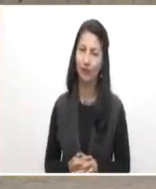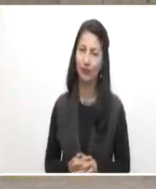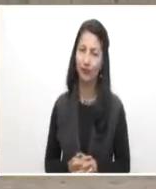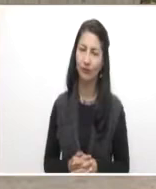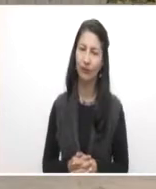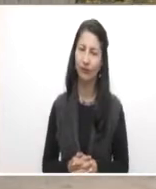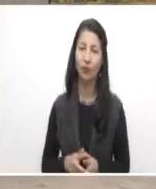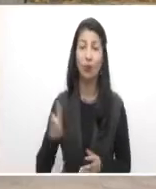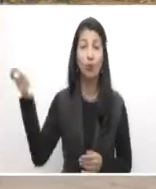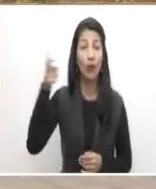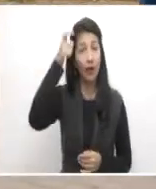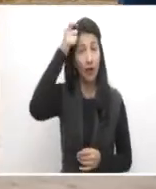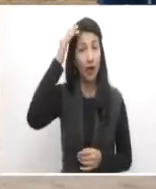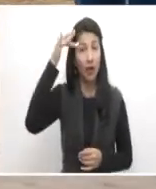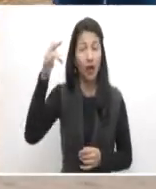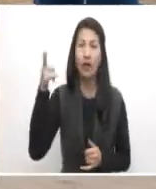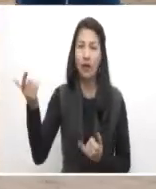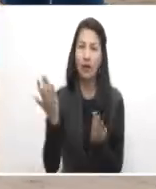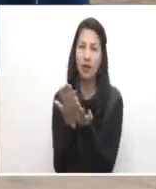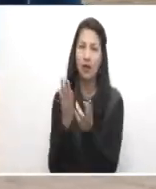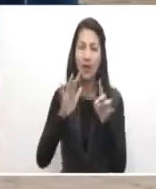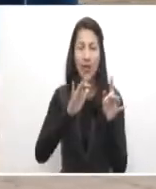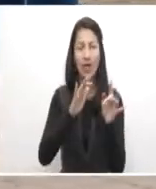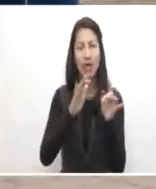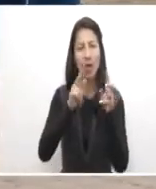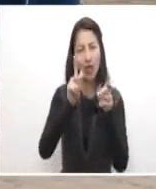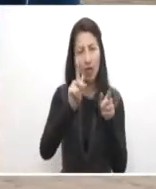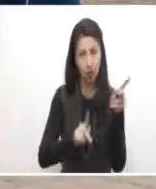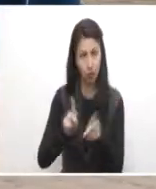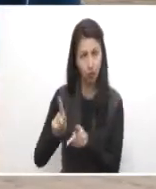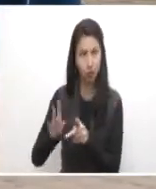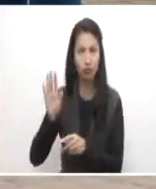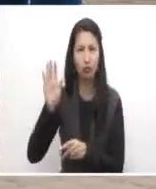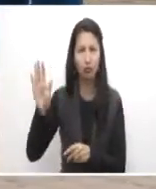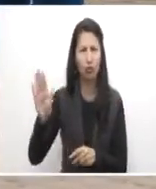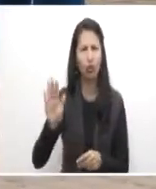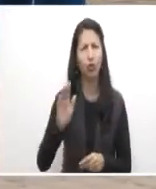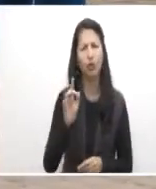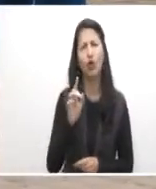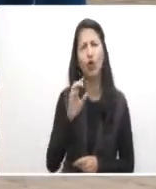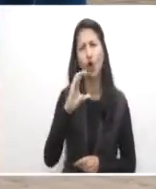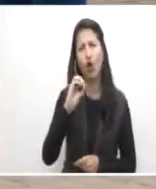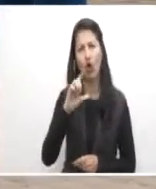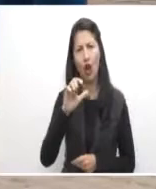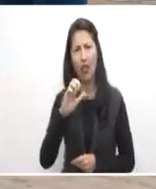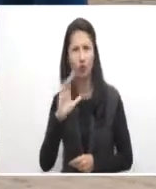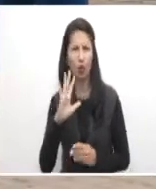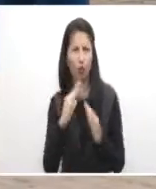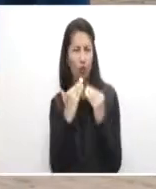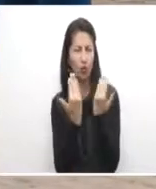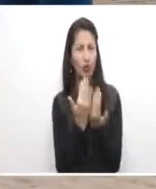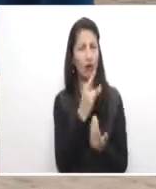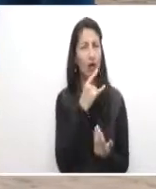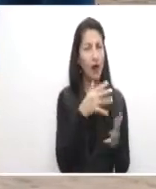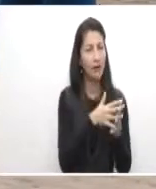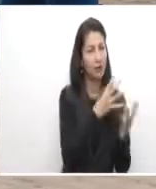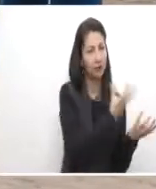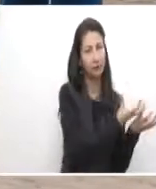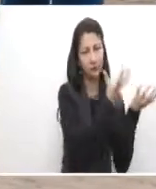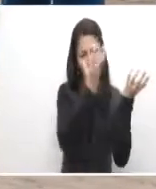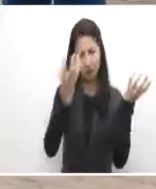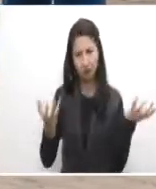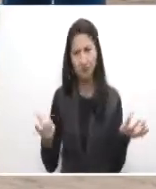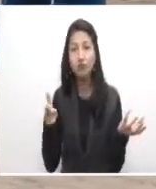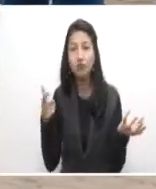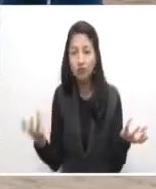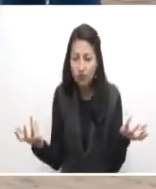En Cartagena, estudiantes del Santa Fe College de Estados Unidos realizan intercambio de conocimiento con aprendices del Sena